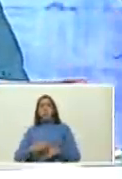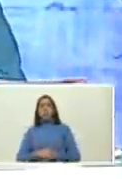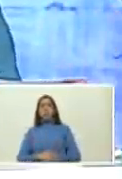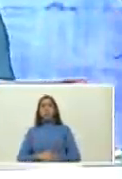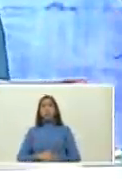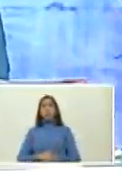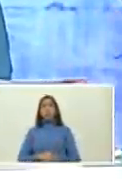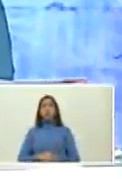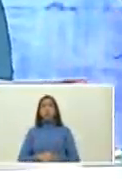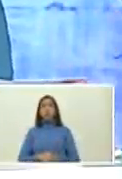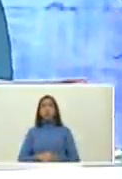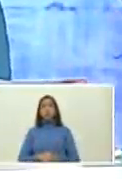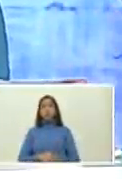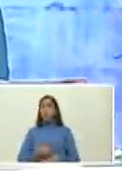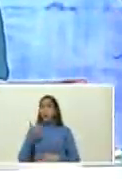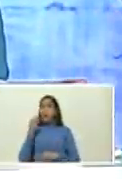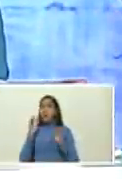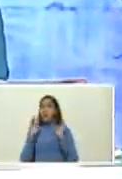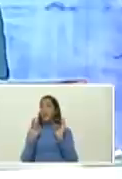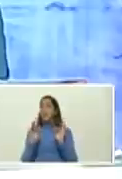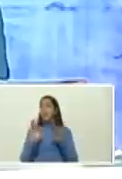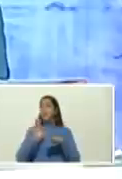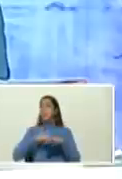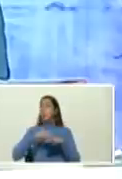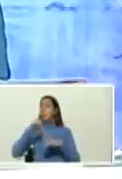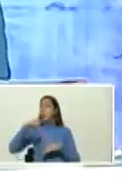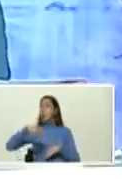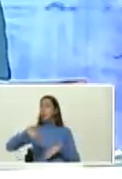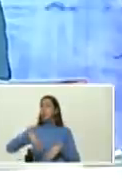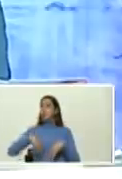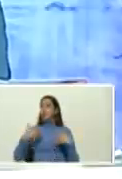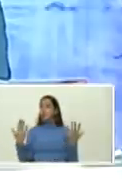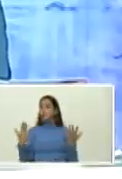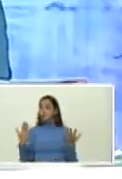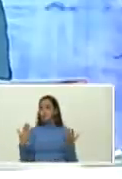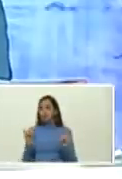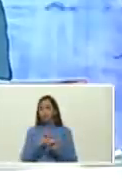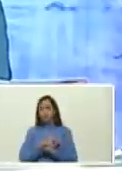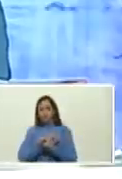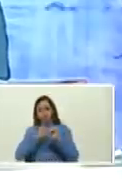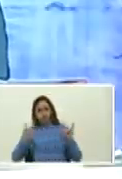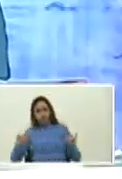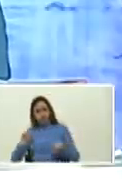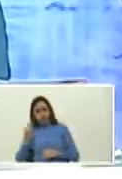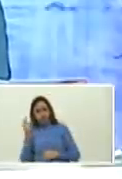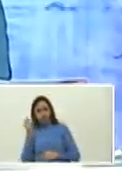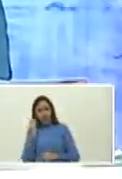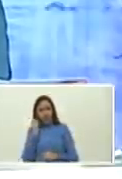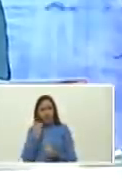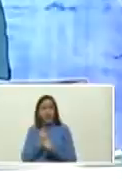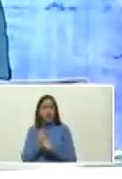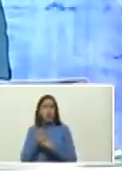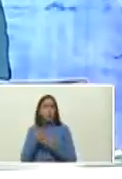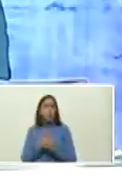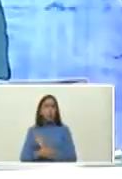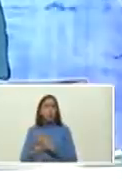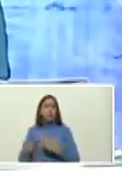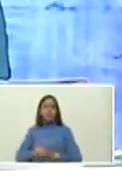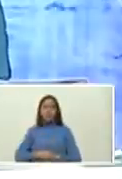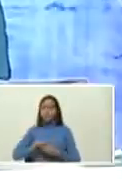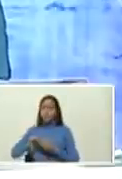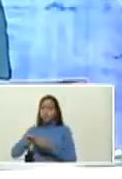muy especial porque hoy se culmina un primer trabajo de